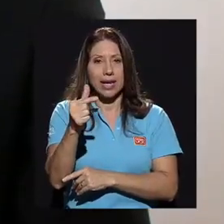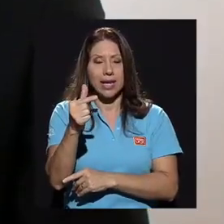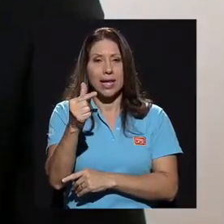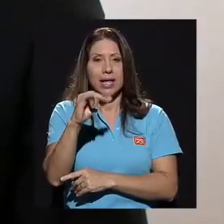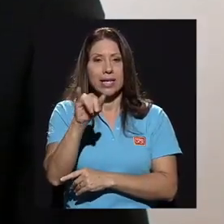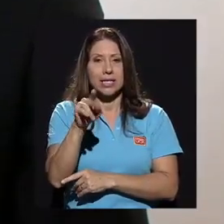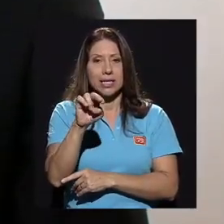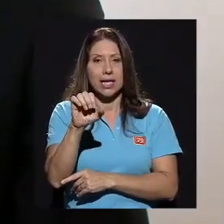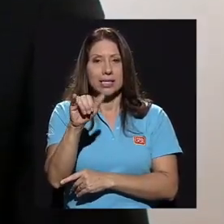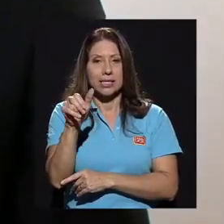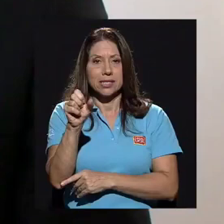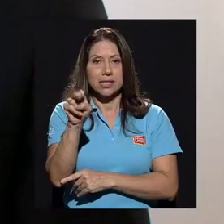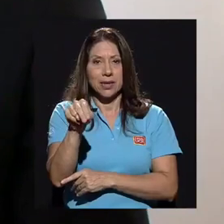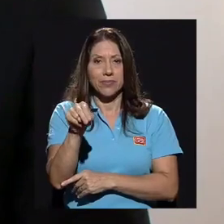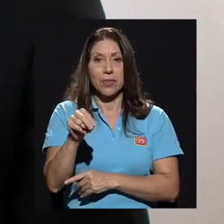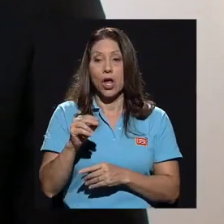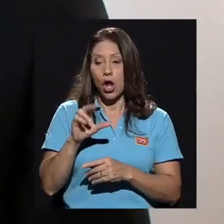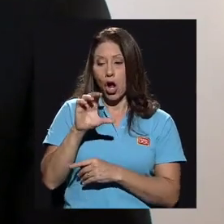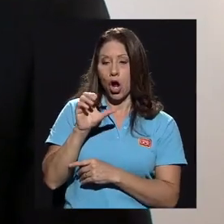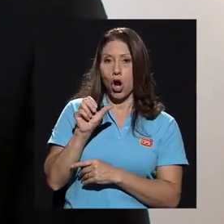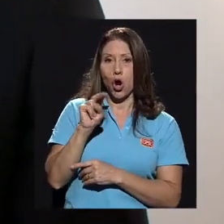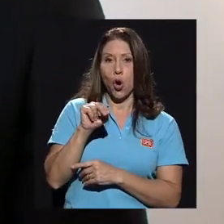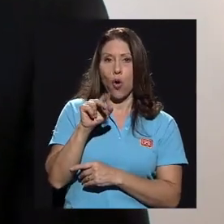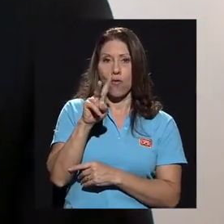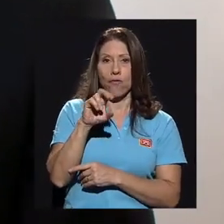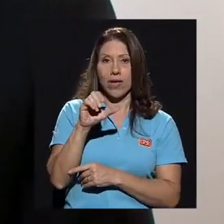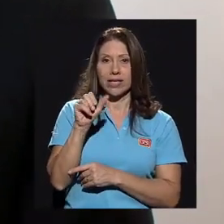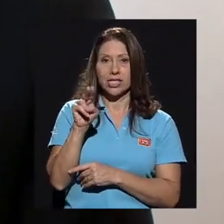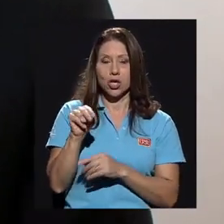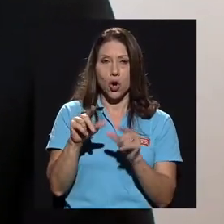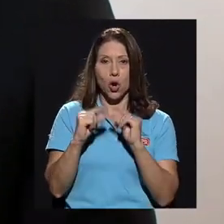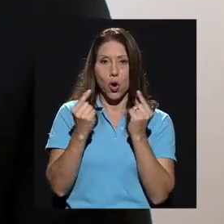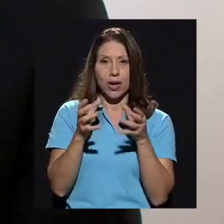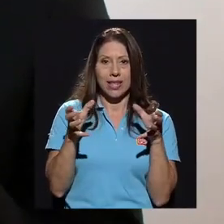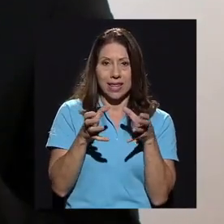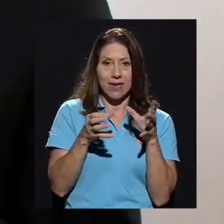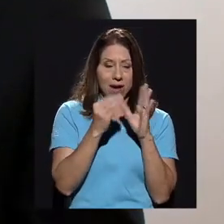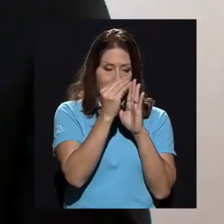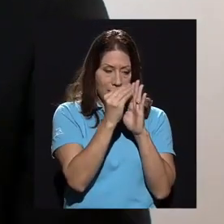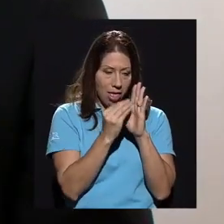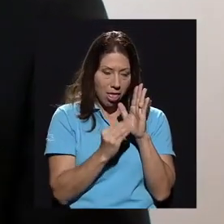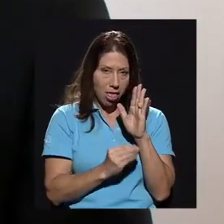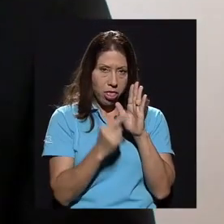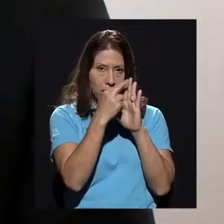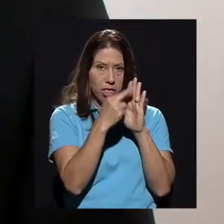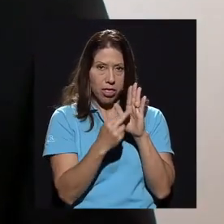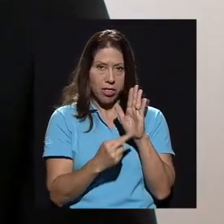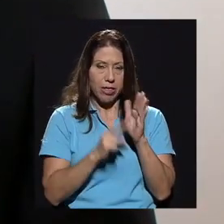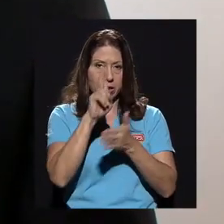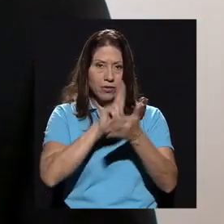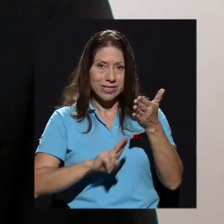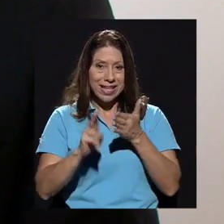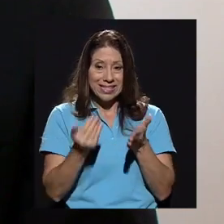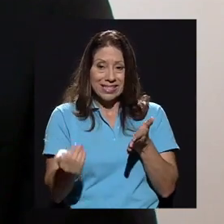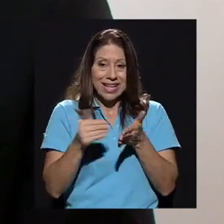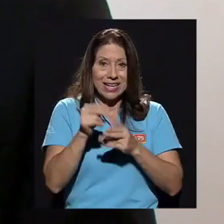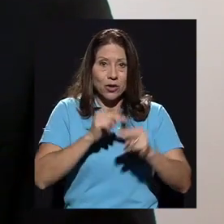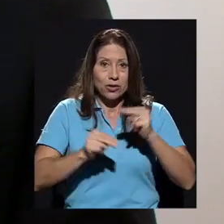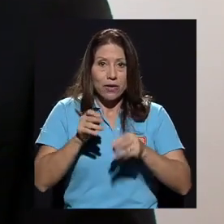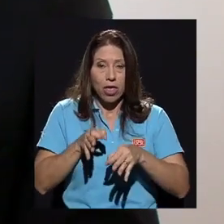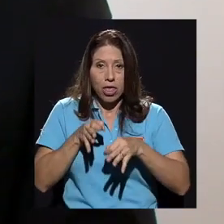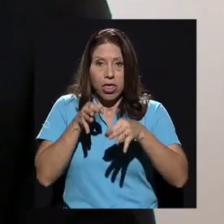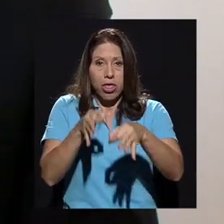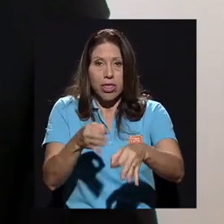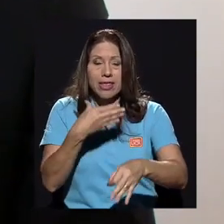La convención colectiva se está renegociando, se postergó la negociación con fecha límite para el mes de diciembre. Y, bueno, hay